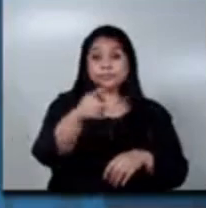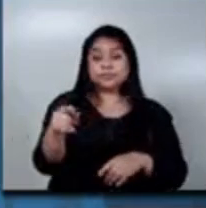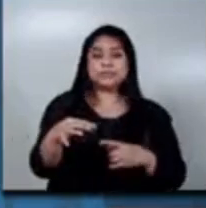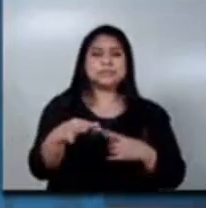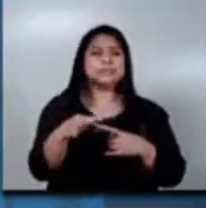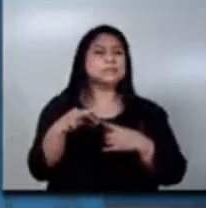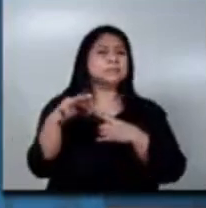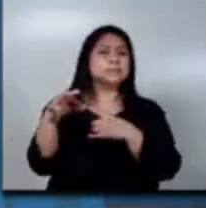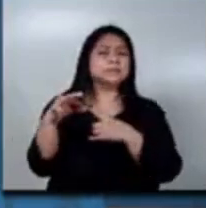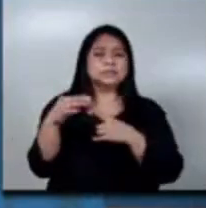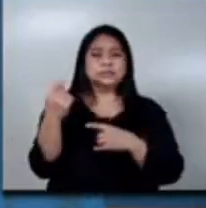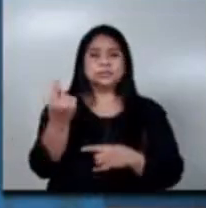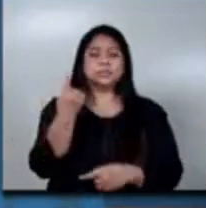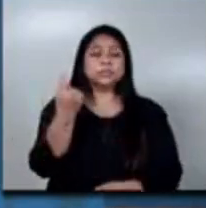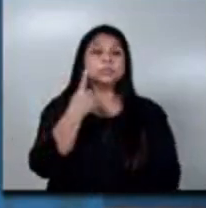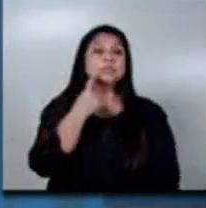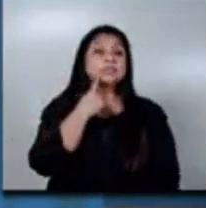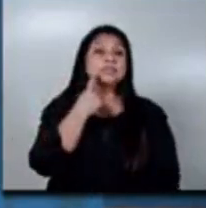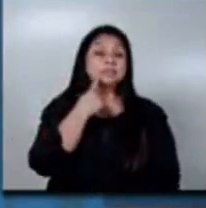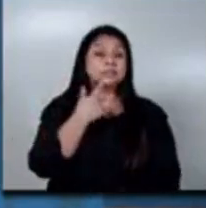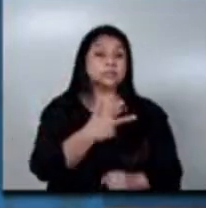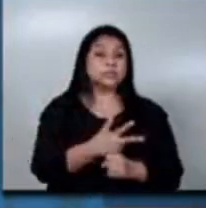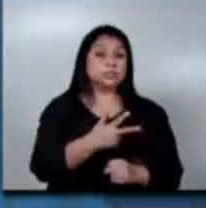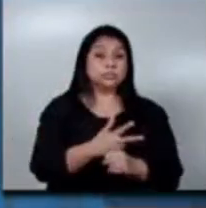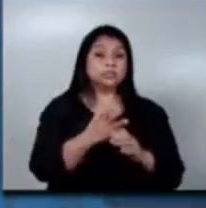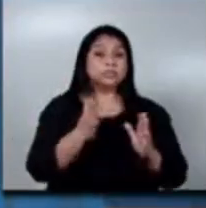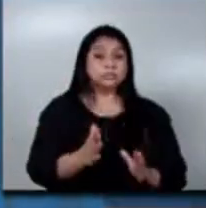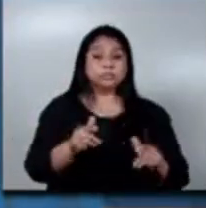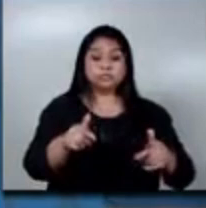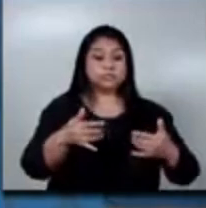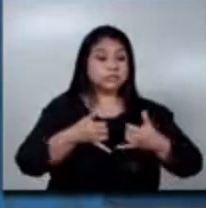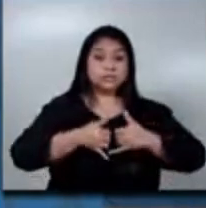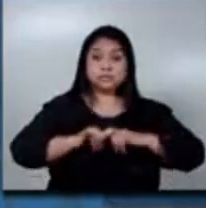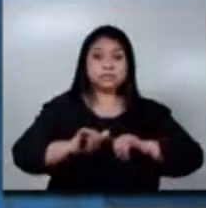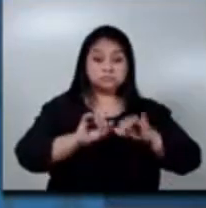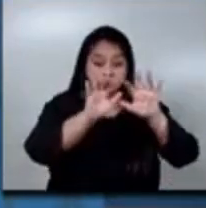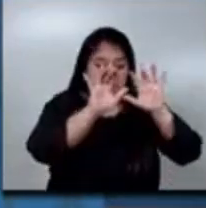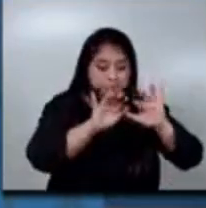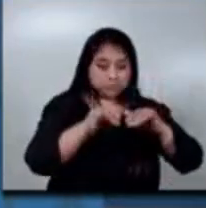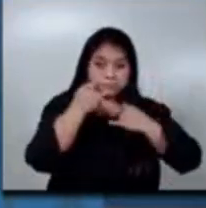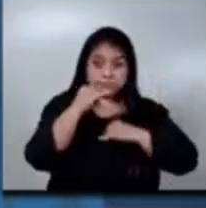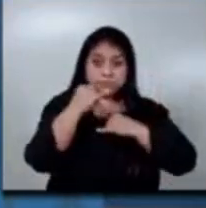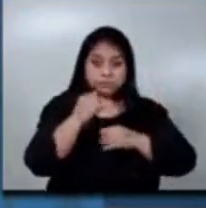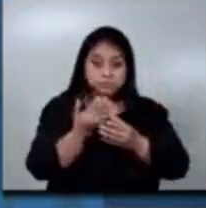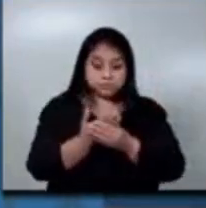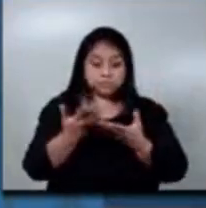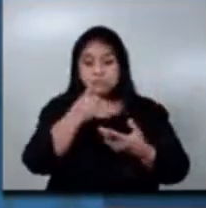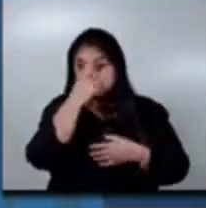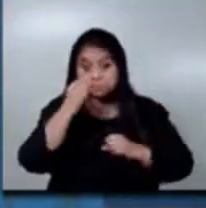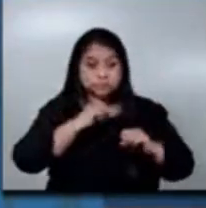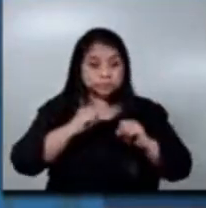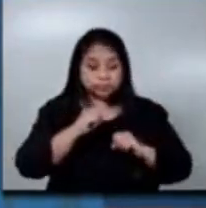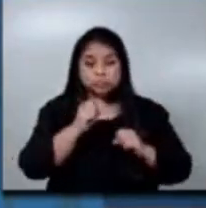a todos los empleadores guatemaltecos que todavía no han hecho entrega de su informe del empleador y de las